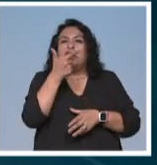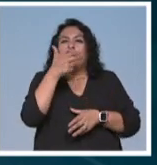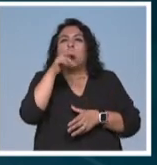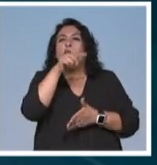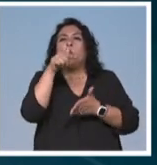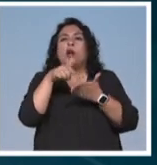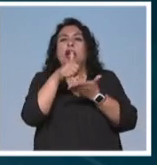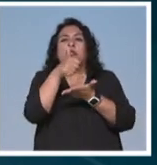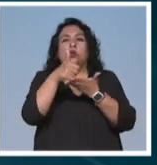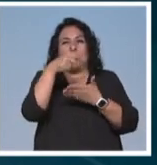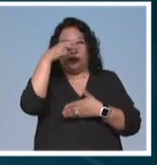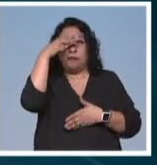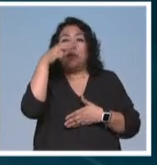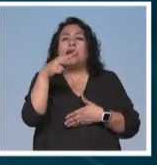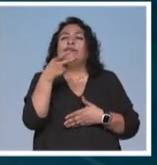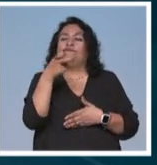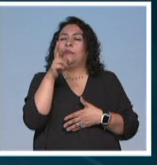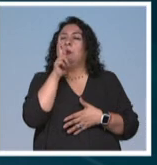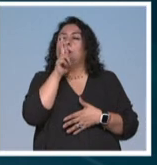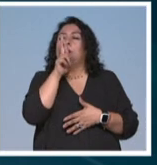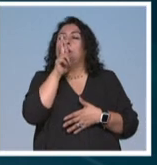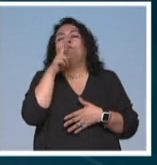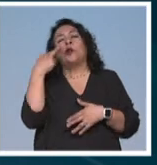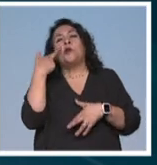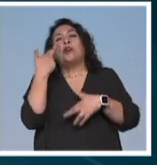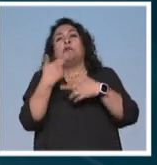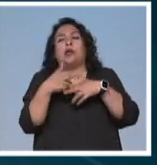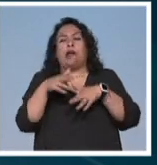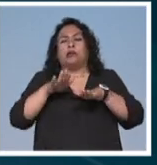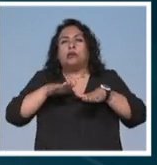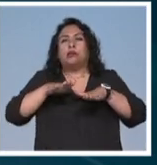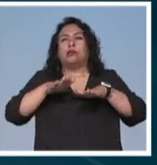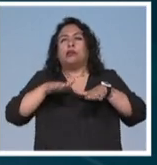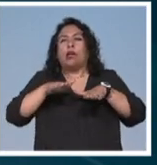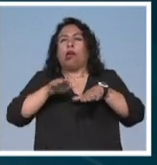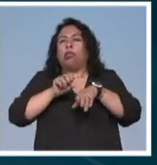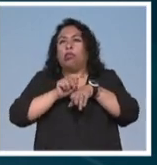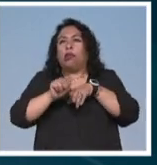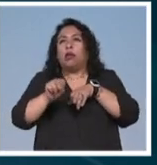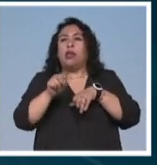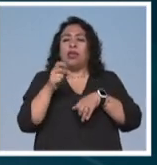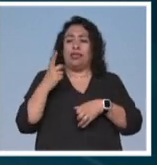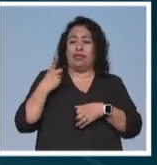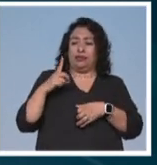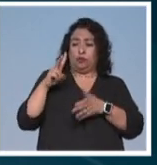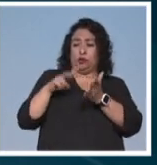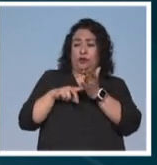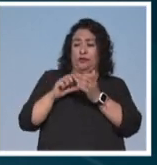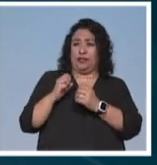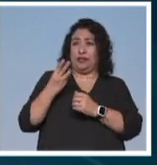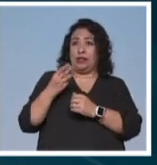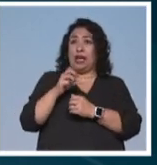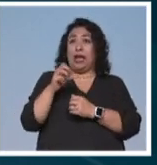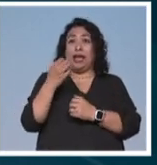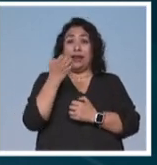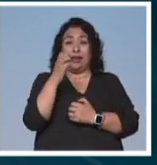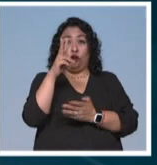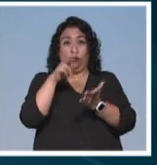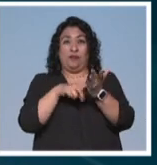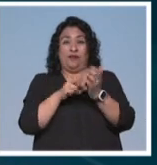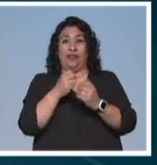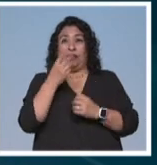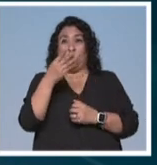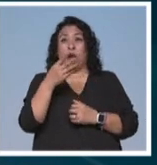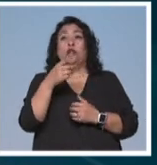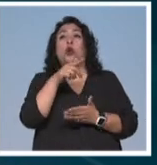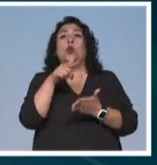Ciudad de México que podría ser la responsable de los sismos de baja magnitud registrados entre diciembre de 2023 y enero de 2024